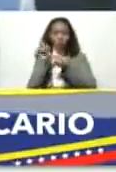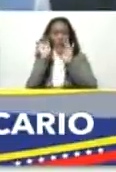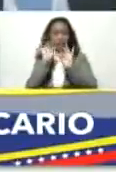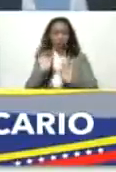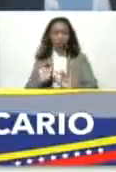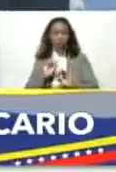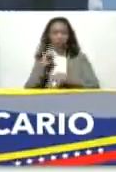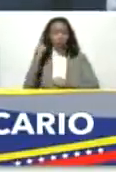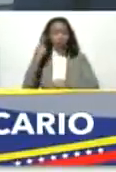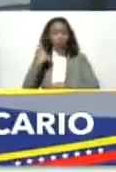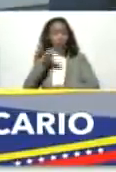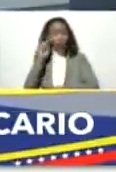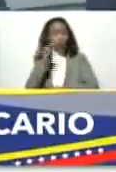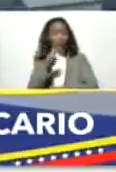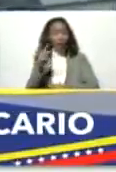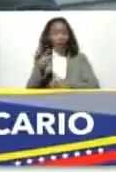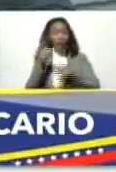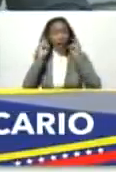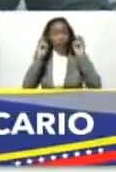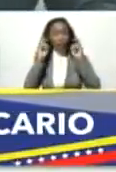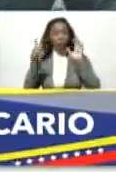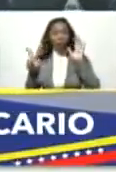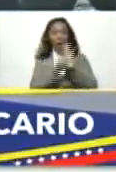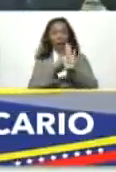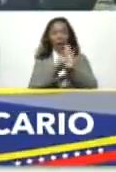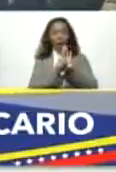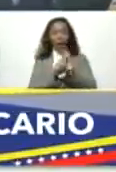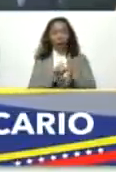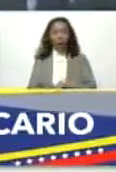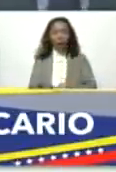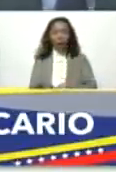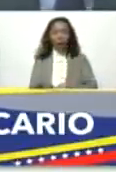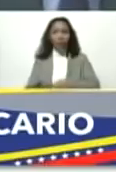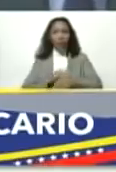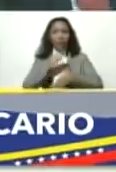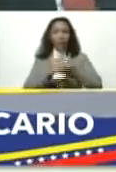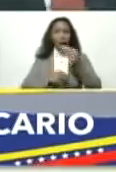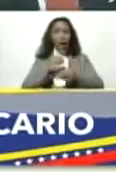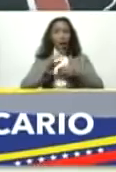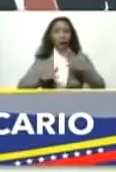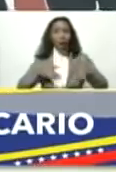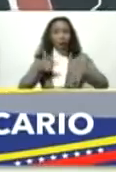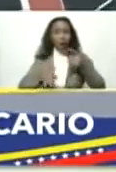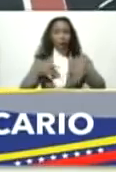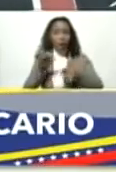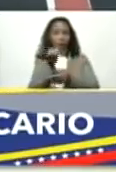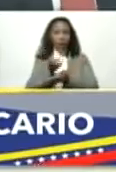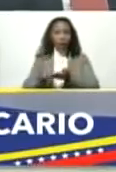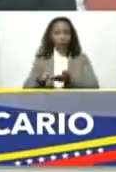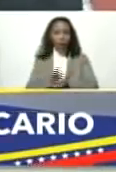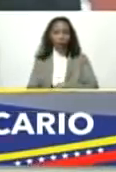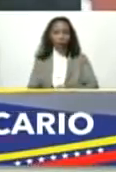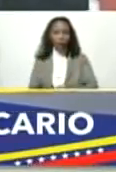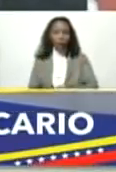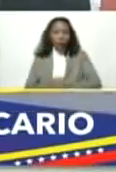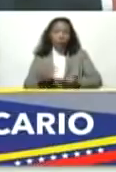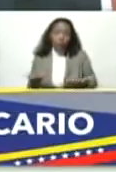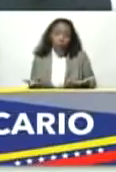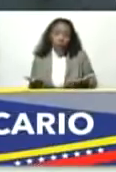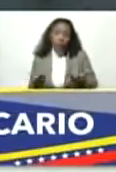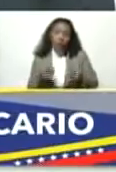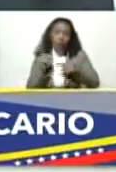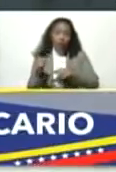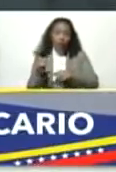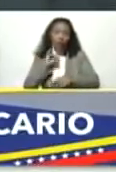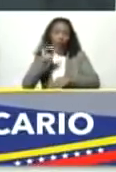supuesto, tiene que ver con el encaje legal, que constriñe la actividad crediticia y que, bueno, a partir